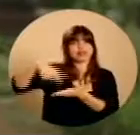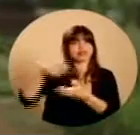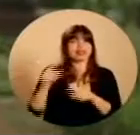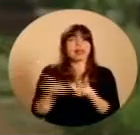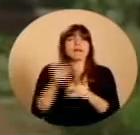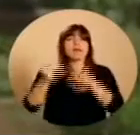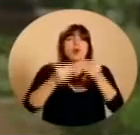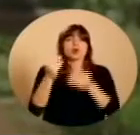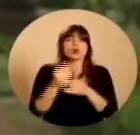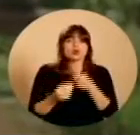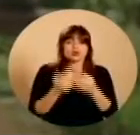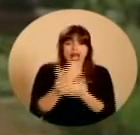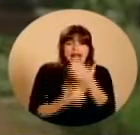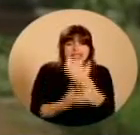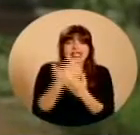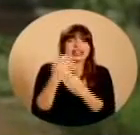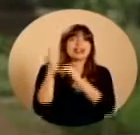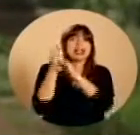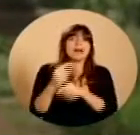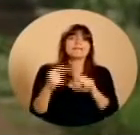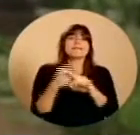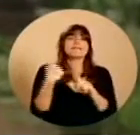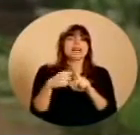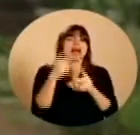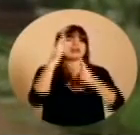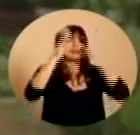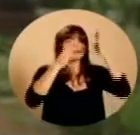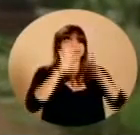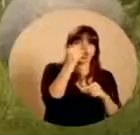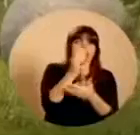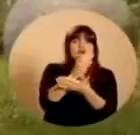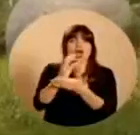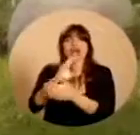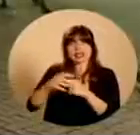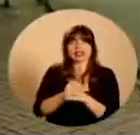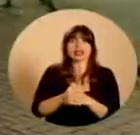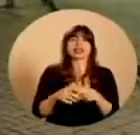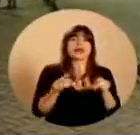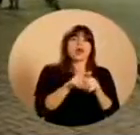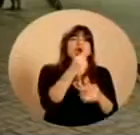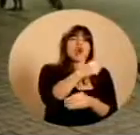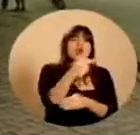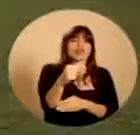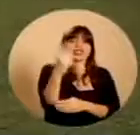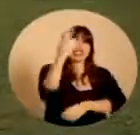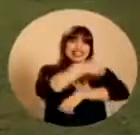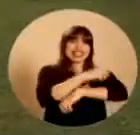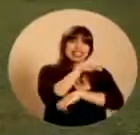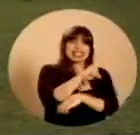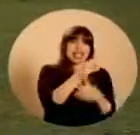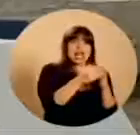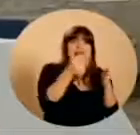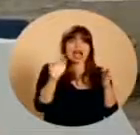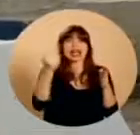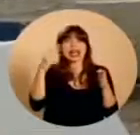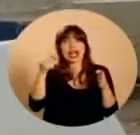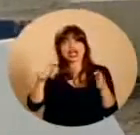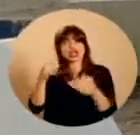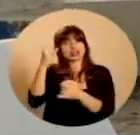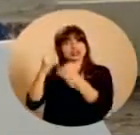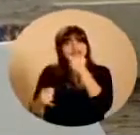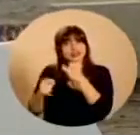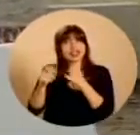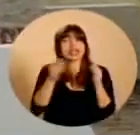productos artesanales tradicionales y de innovación de este rico territorio. Para esta actividad, Juve Sur aportó 180 millones de colones.